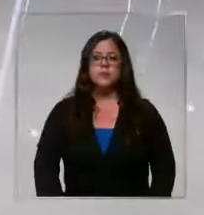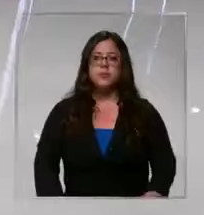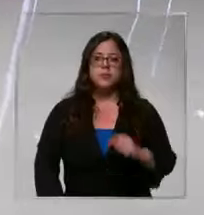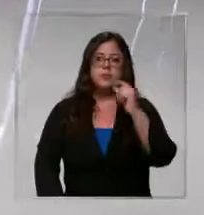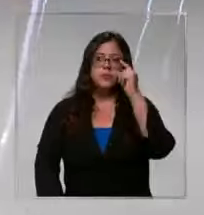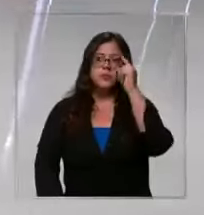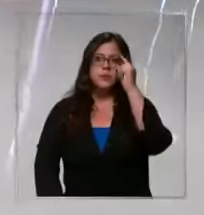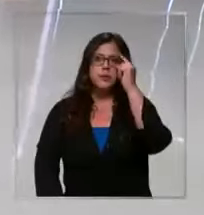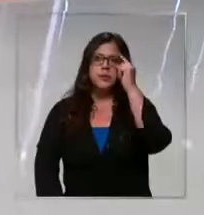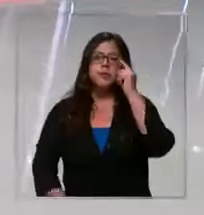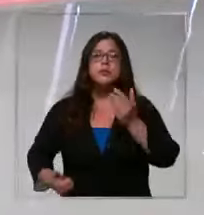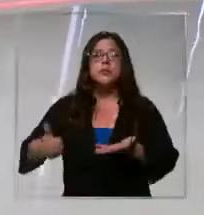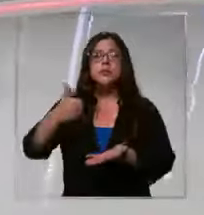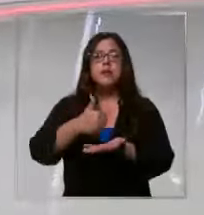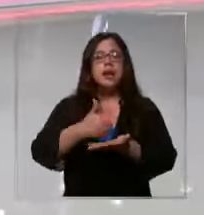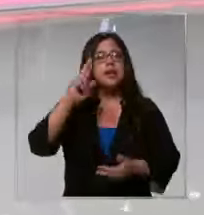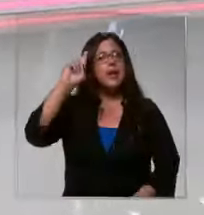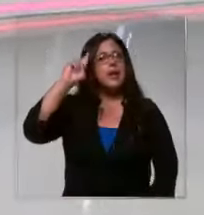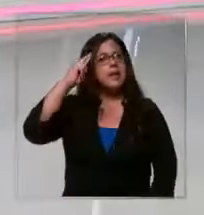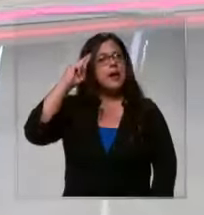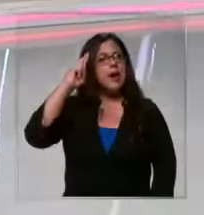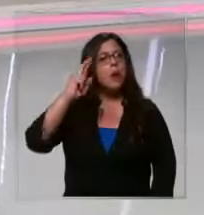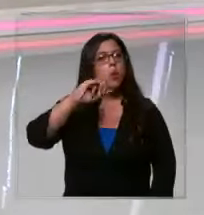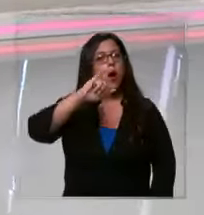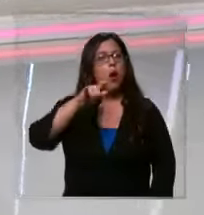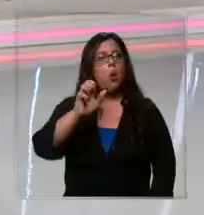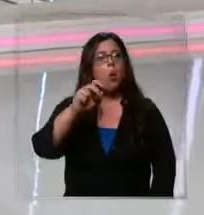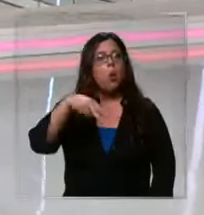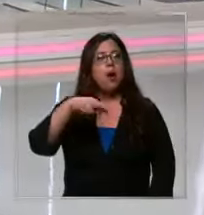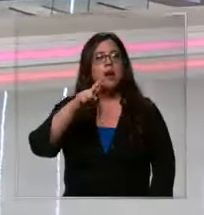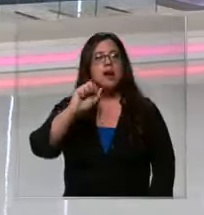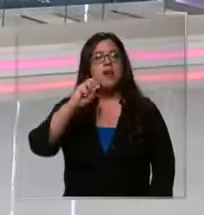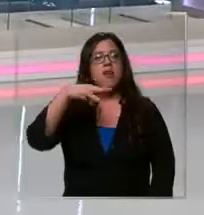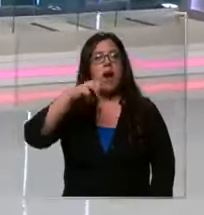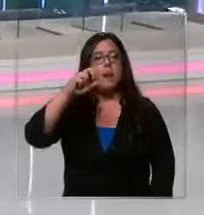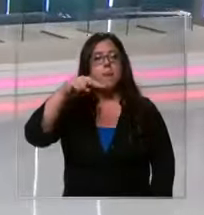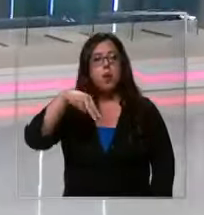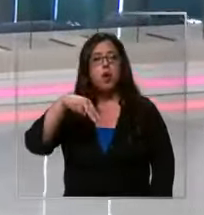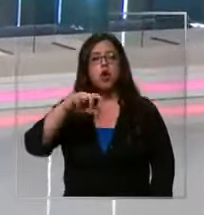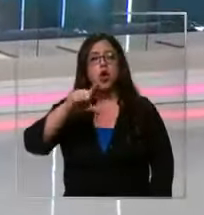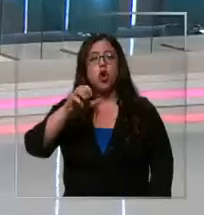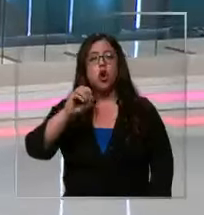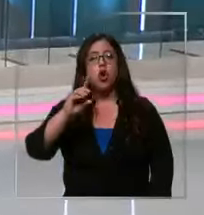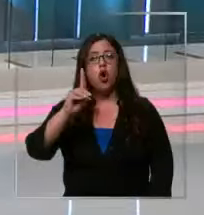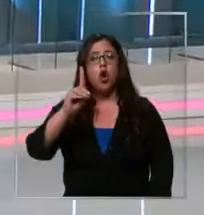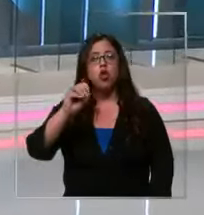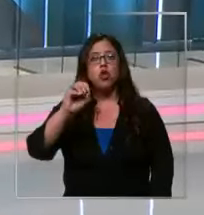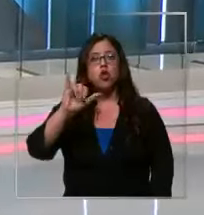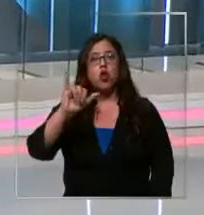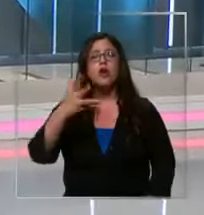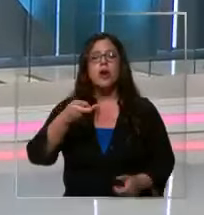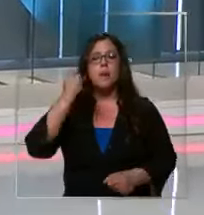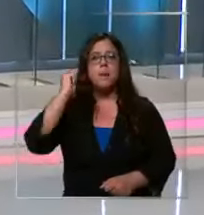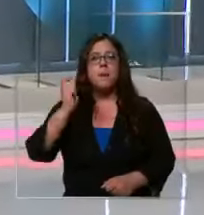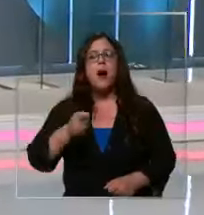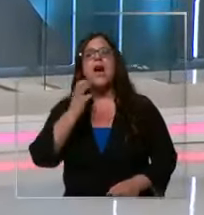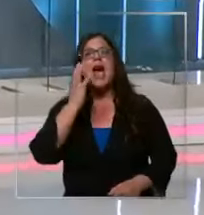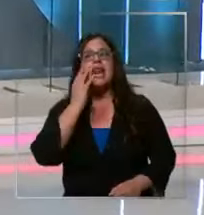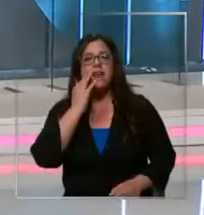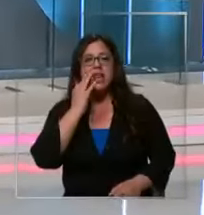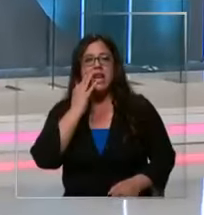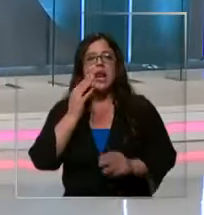El alcalde de Rancagua, Juan Ramón Godoy, finalmente será formalizado en abril por los presuntos delitos de fraude al fisco, cohecho,